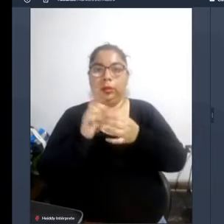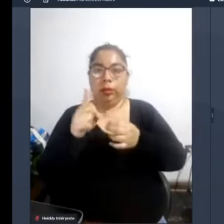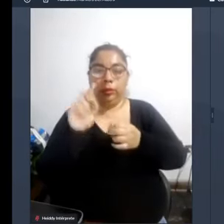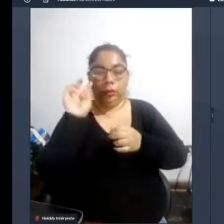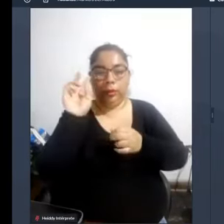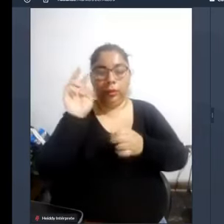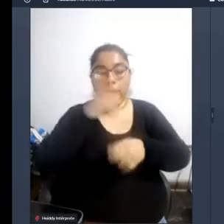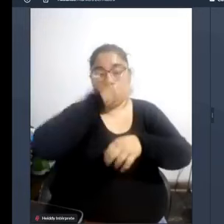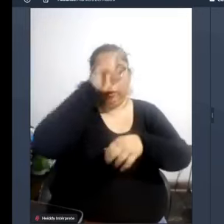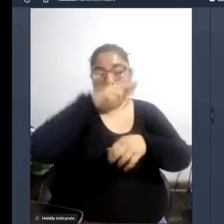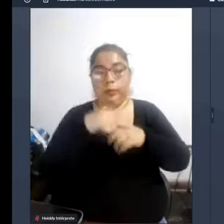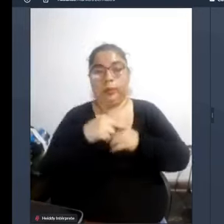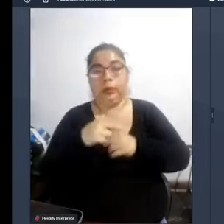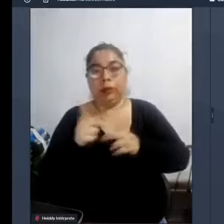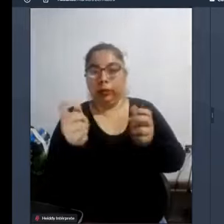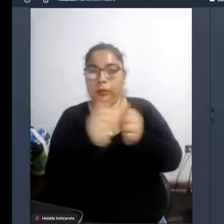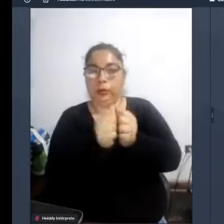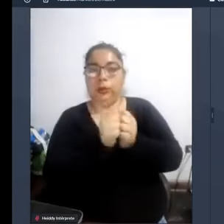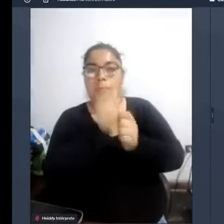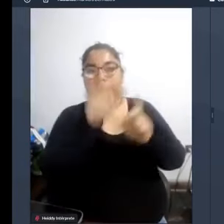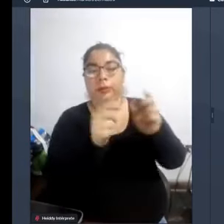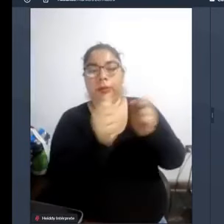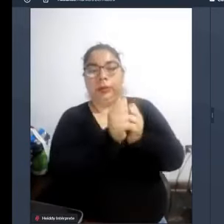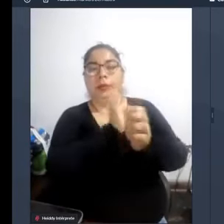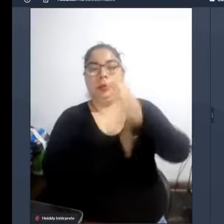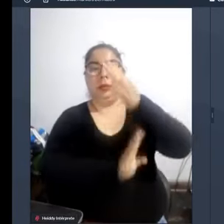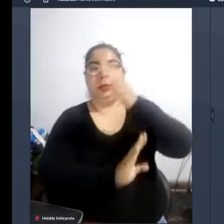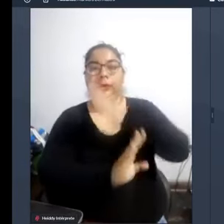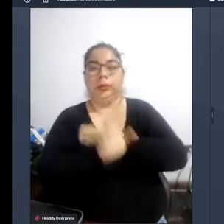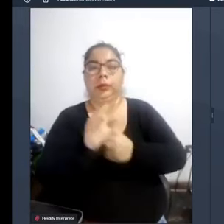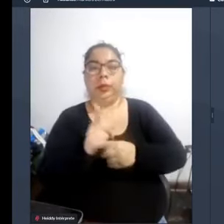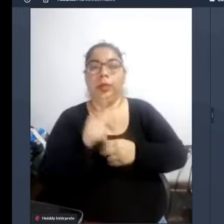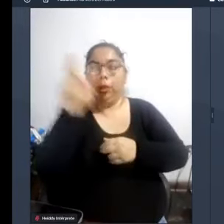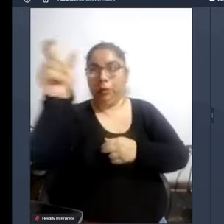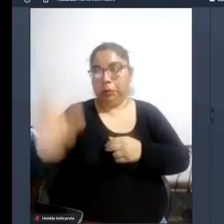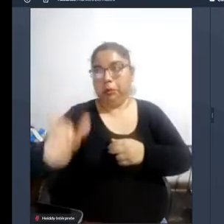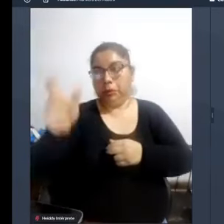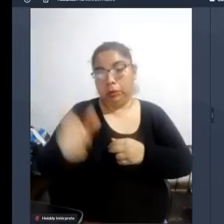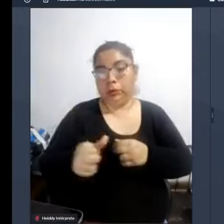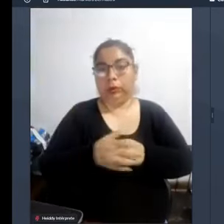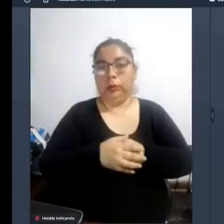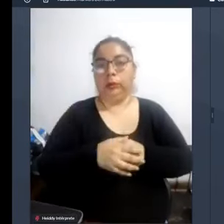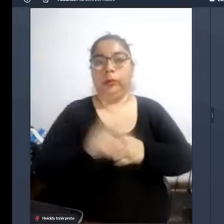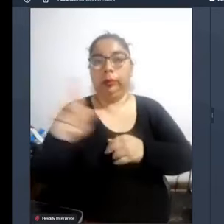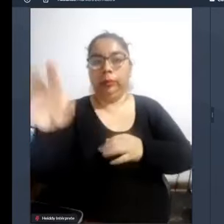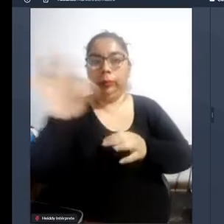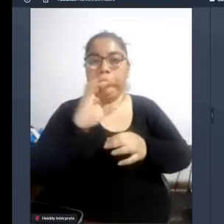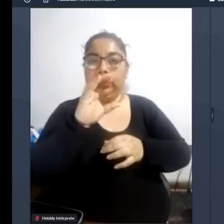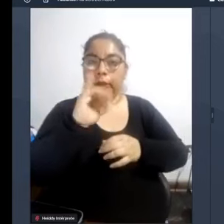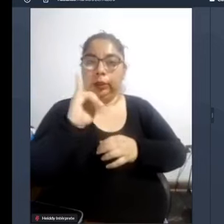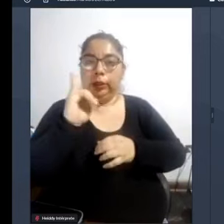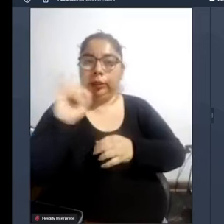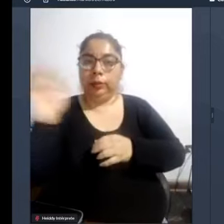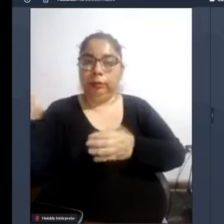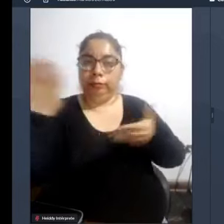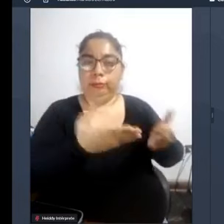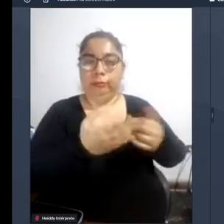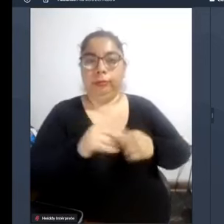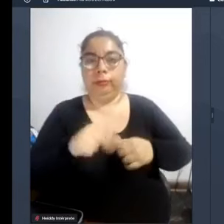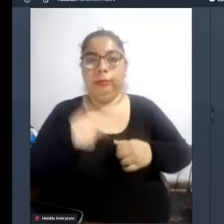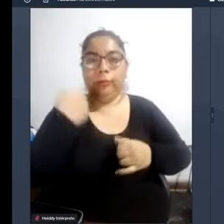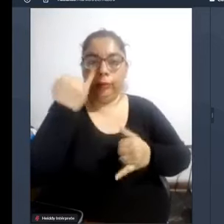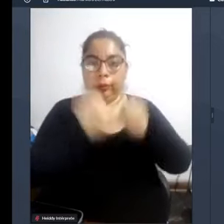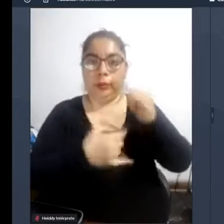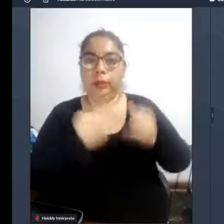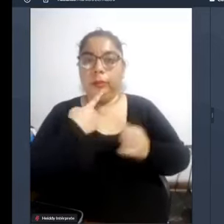y junto con con las personas con discapacidad no con sociedad civil para para incidir y concretamente si me gustaría finalmente